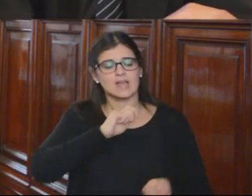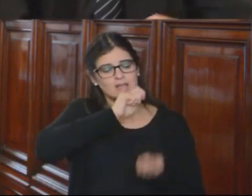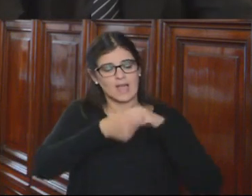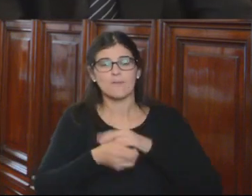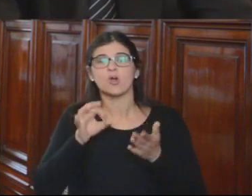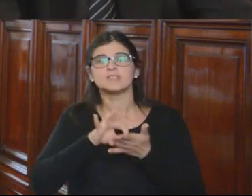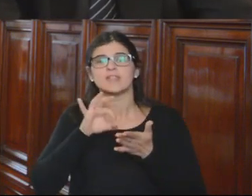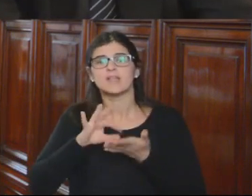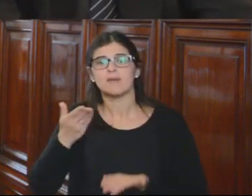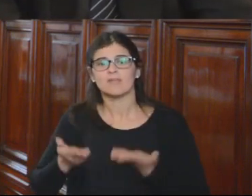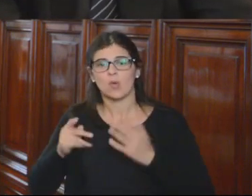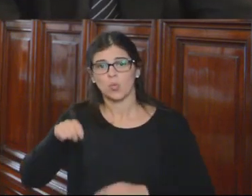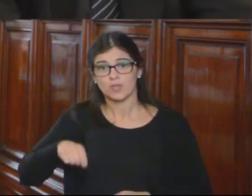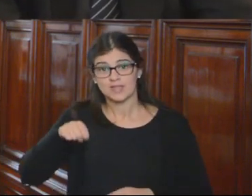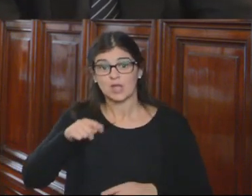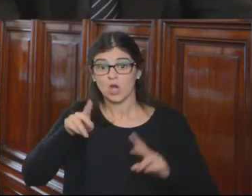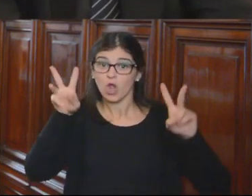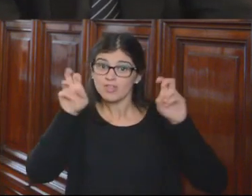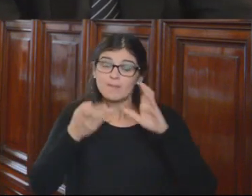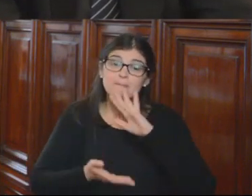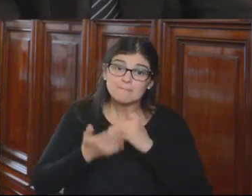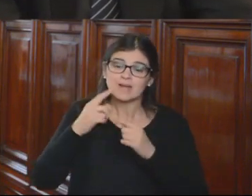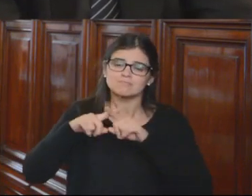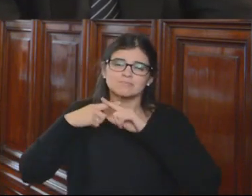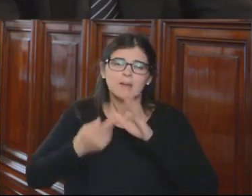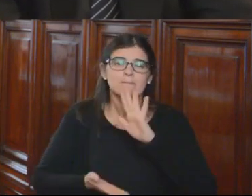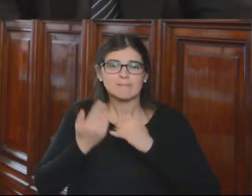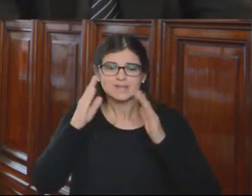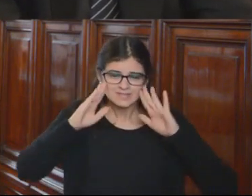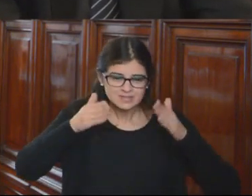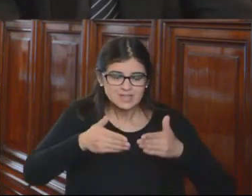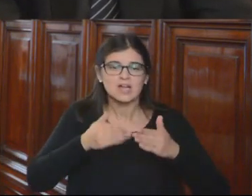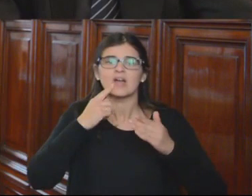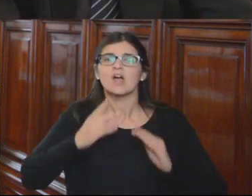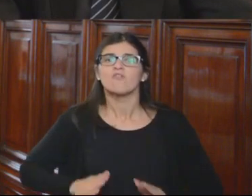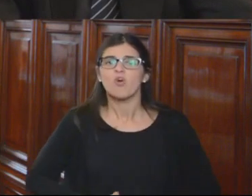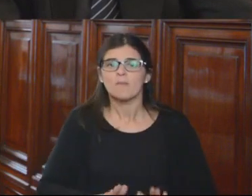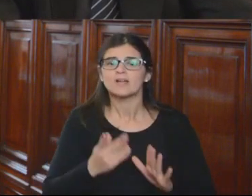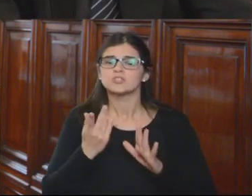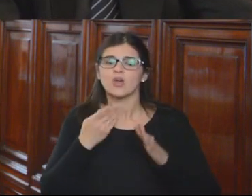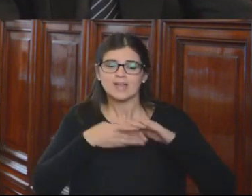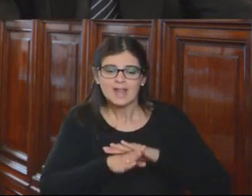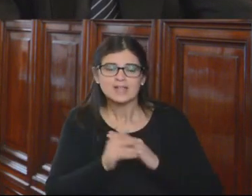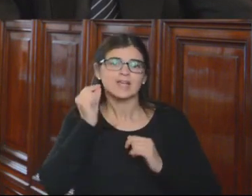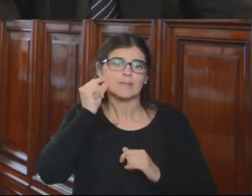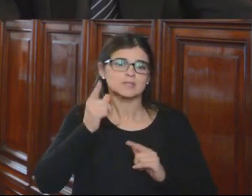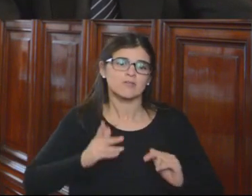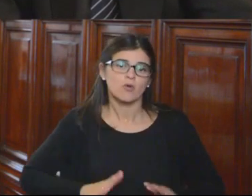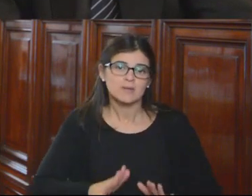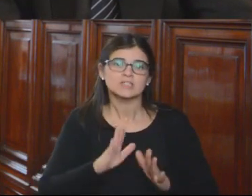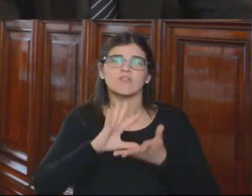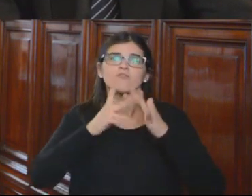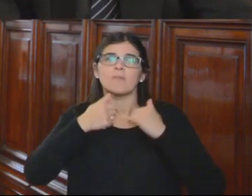sistema de justicia. Uno de los temas más debatidos fue la formación, ingreso, capacitación y régimen